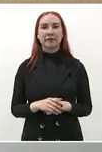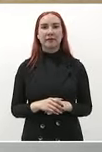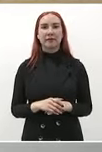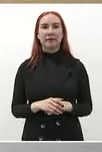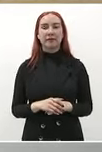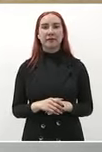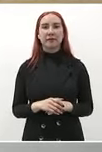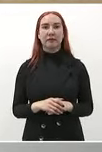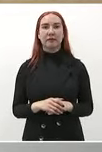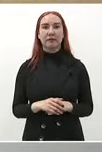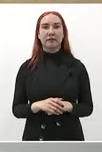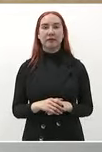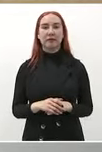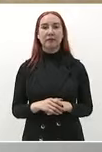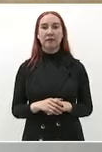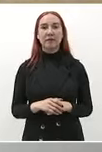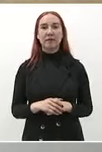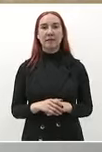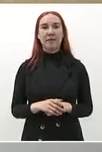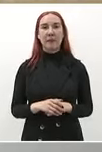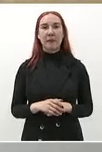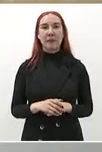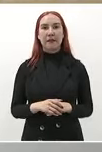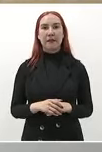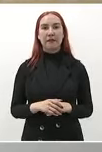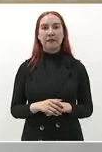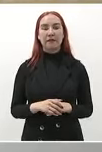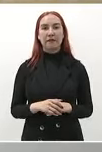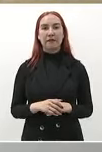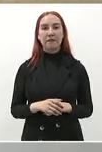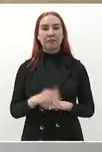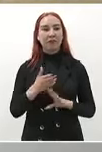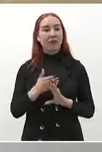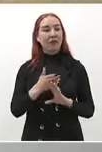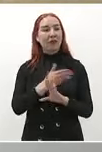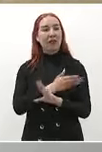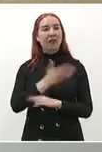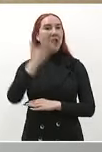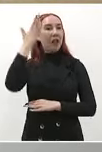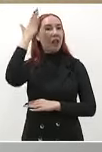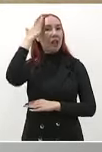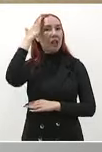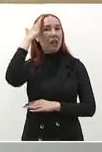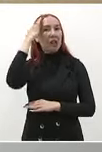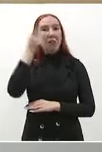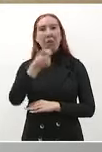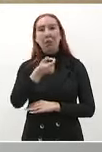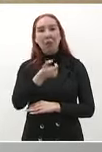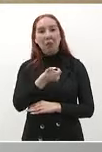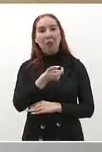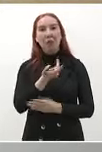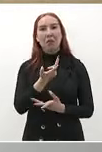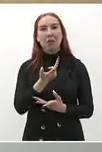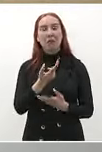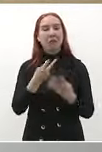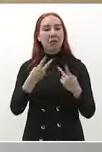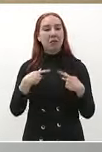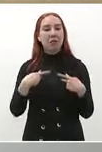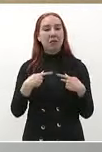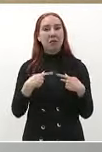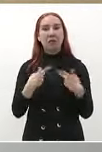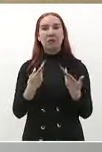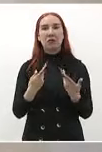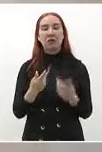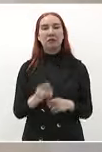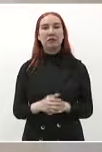estaba al servicio de una minoría rapaz era